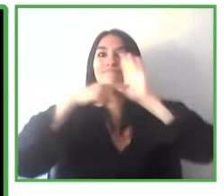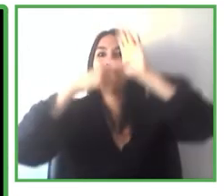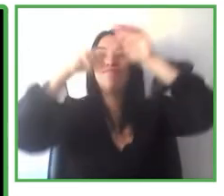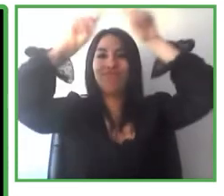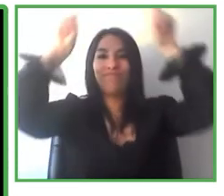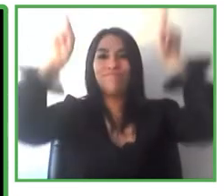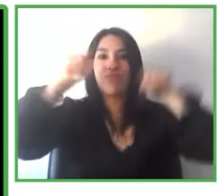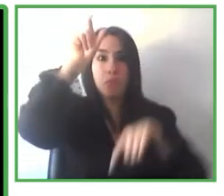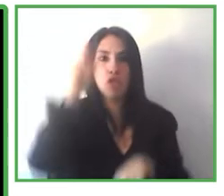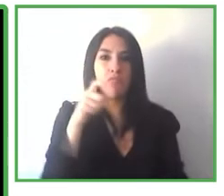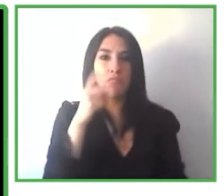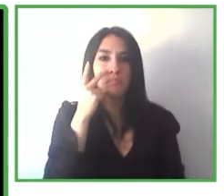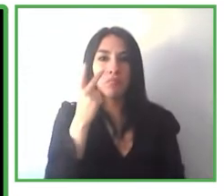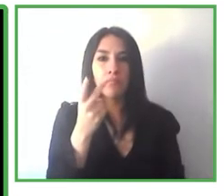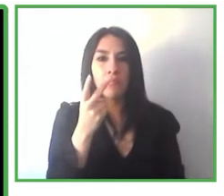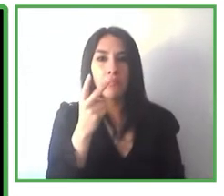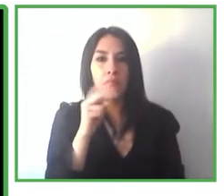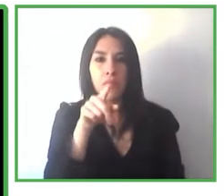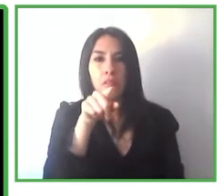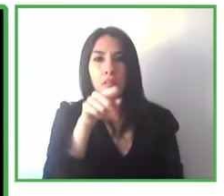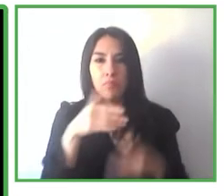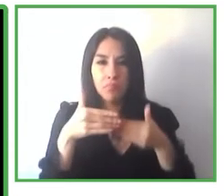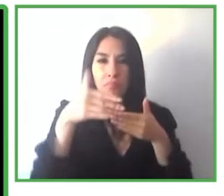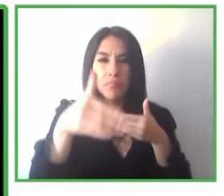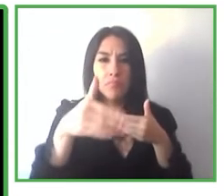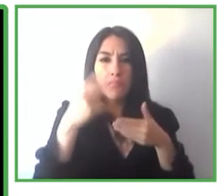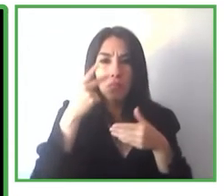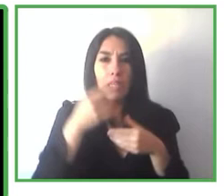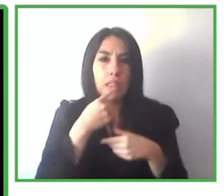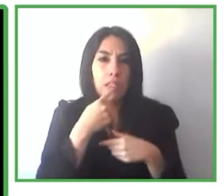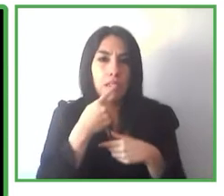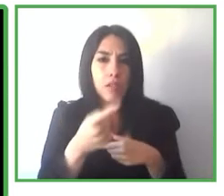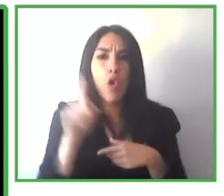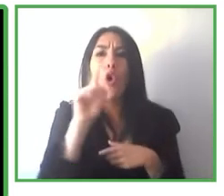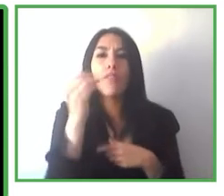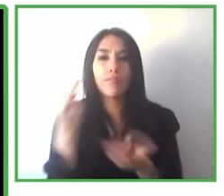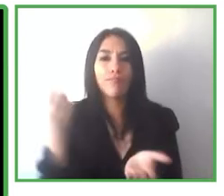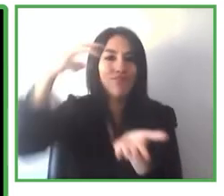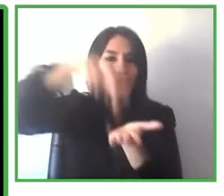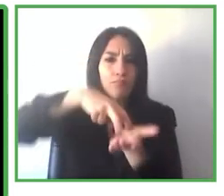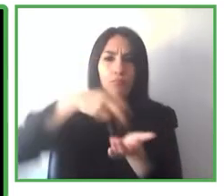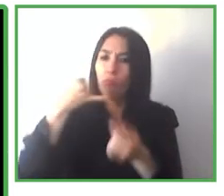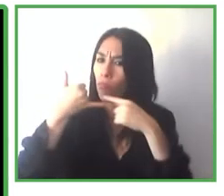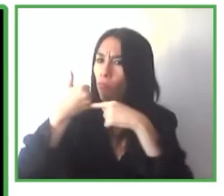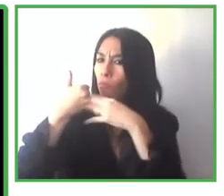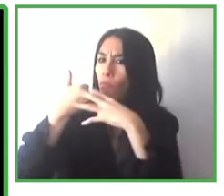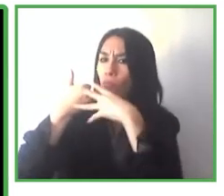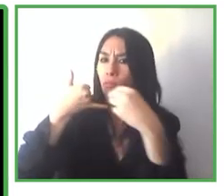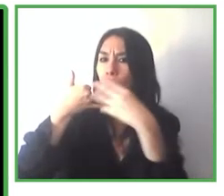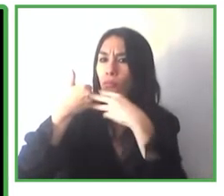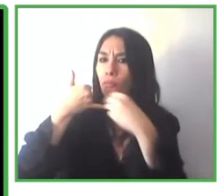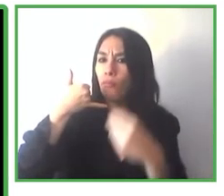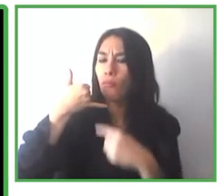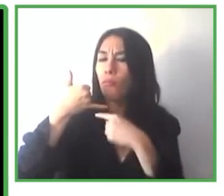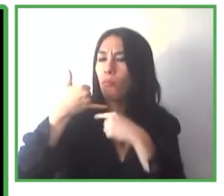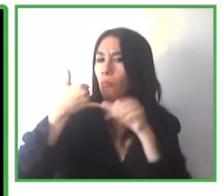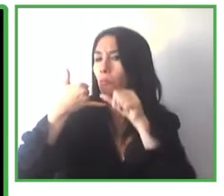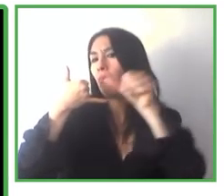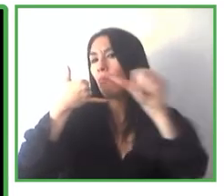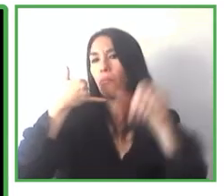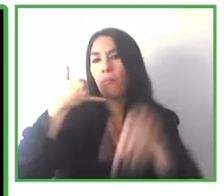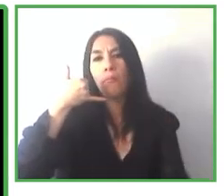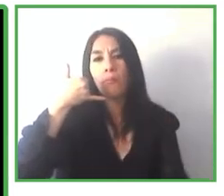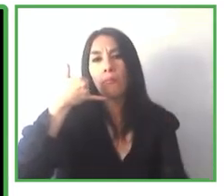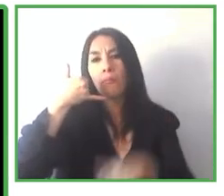dónde está el poste dónde está la parada y además recibe información en tiempo real sobre las próximas líneas que van a pasar ¿no? además